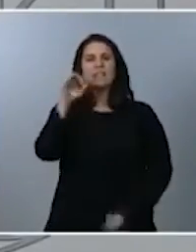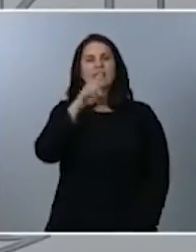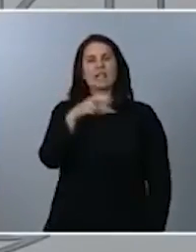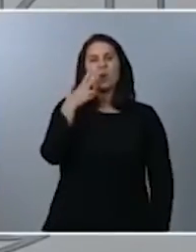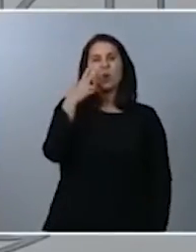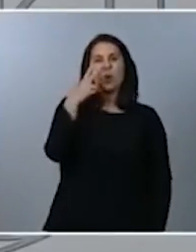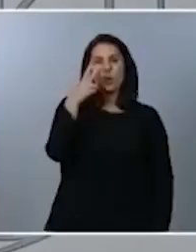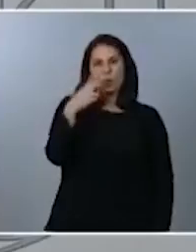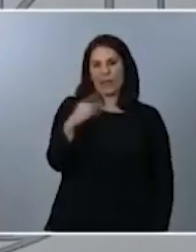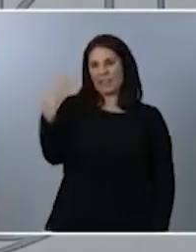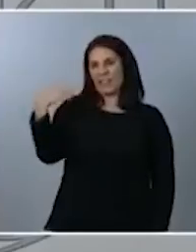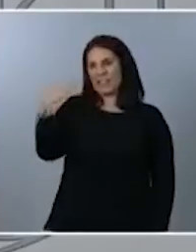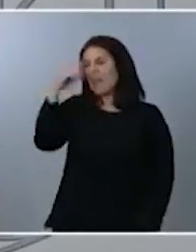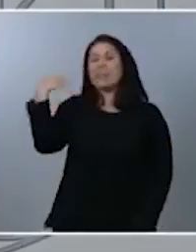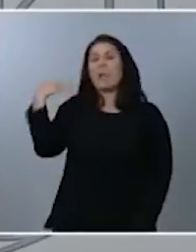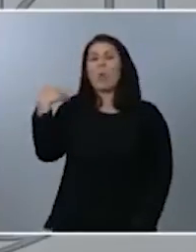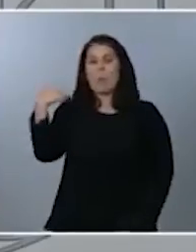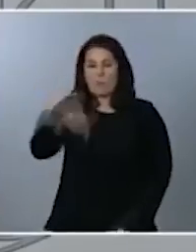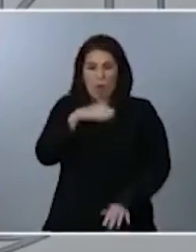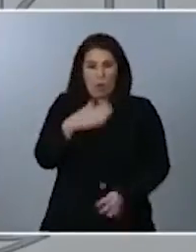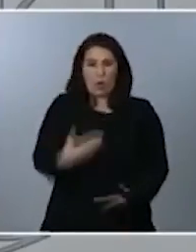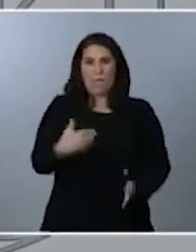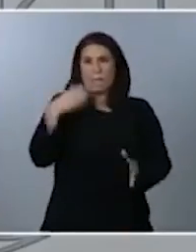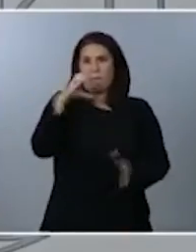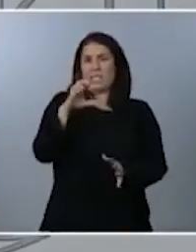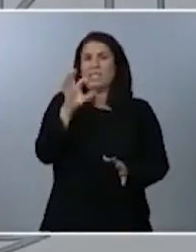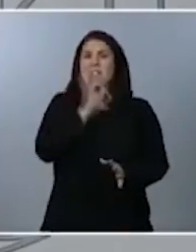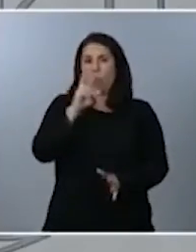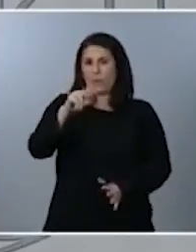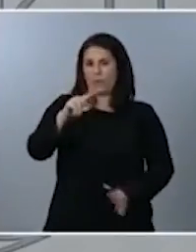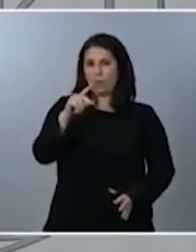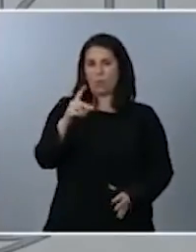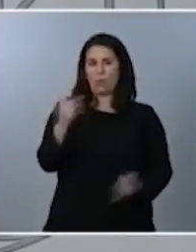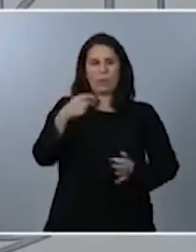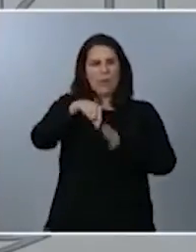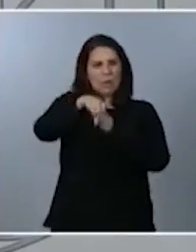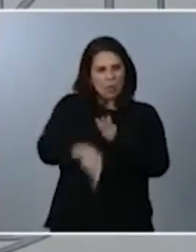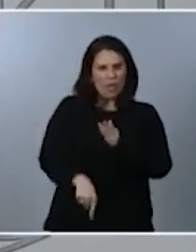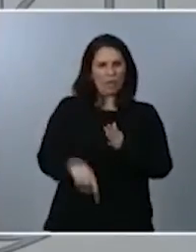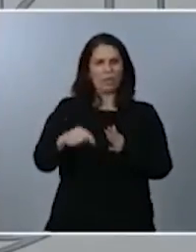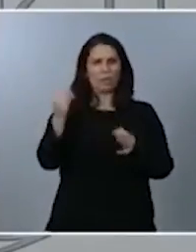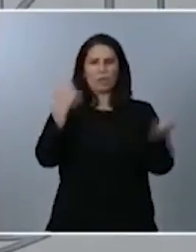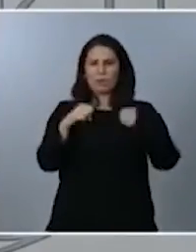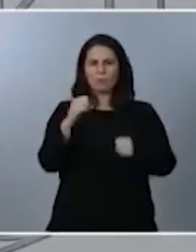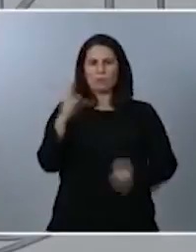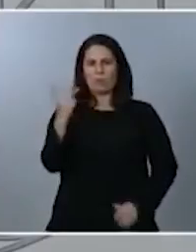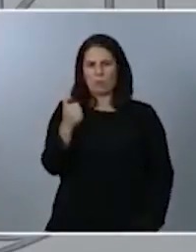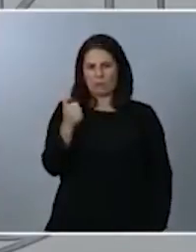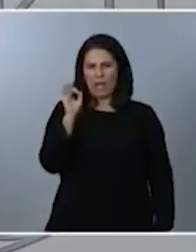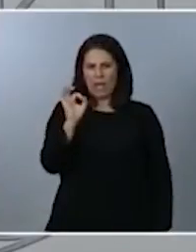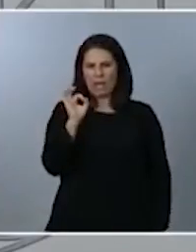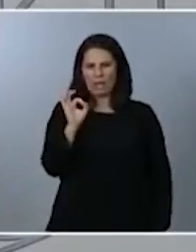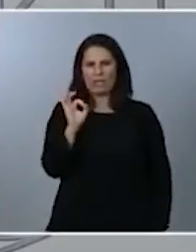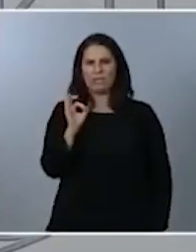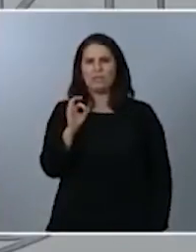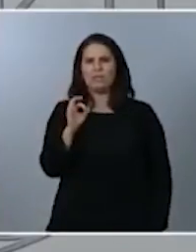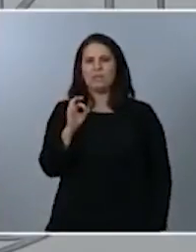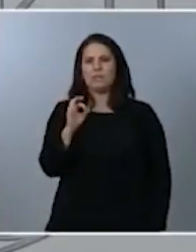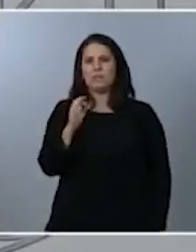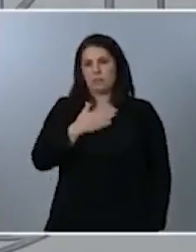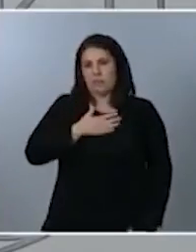Hace falta seguir abundando en los comportamientos medioambientales a través de un instrumento que es la propia fiscalidad.